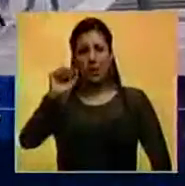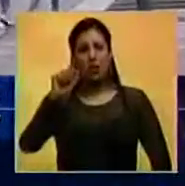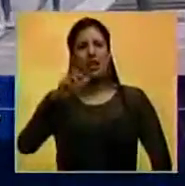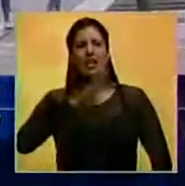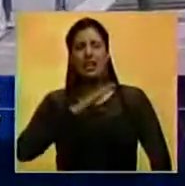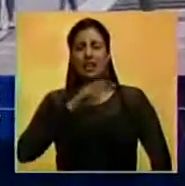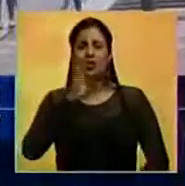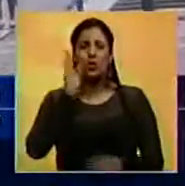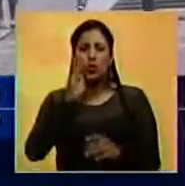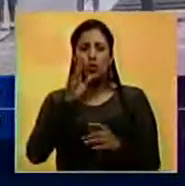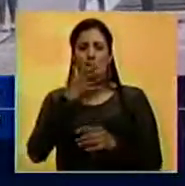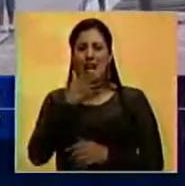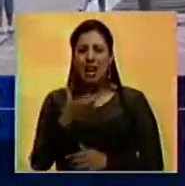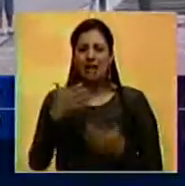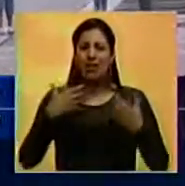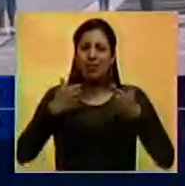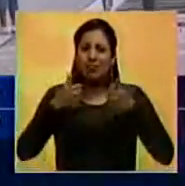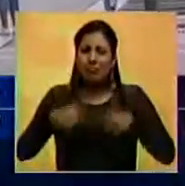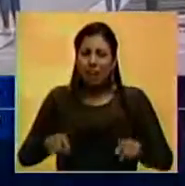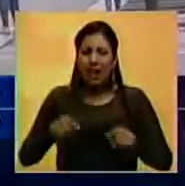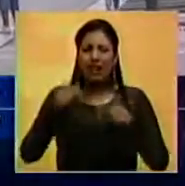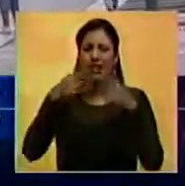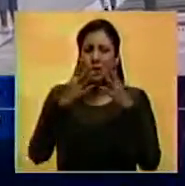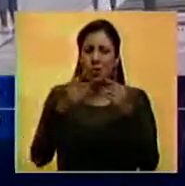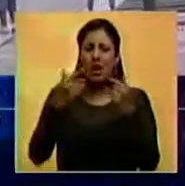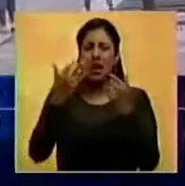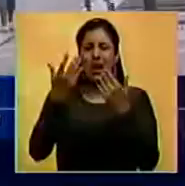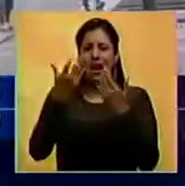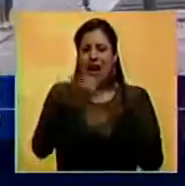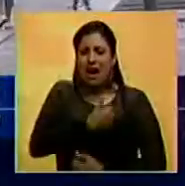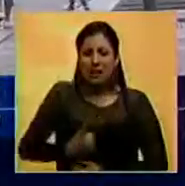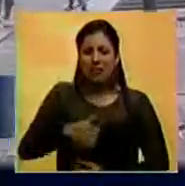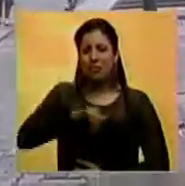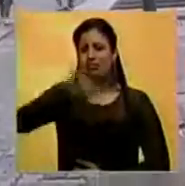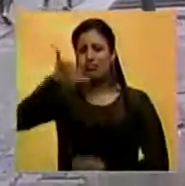hayan manchado las navidades de los venezolanos, llenándolas de más hambre, inflación y devaluación.